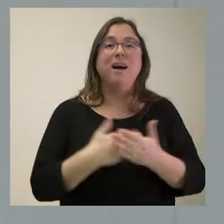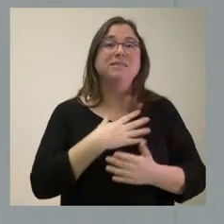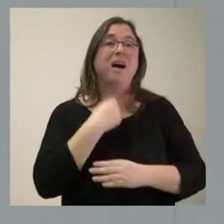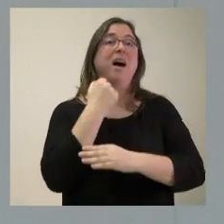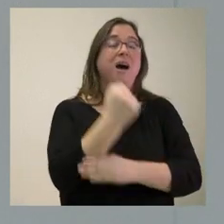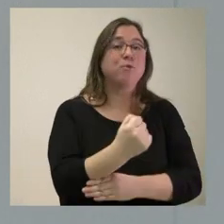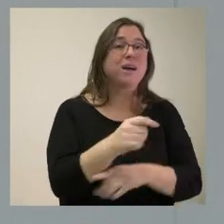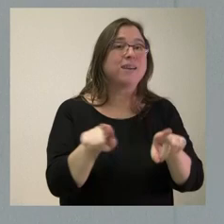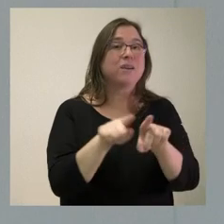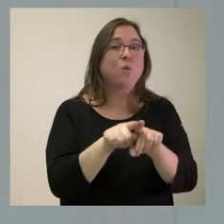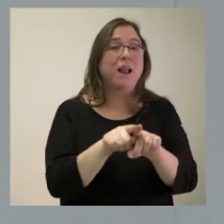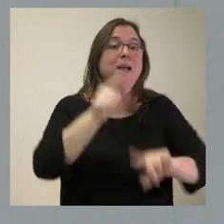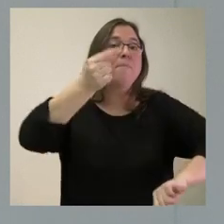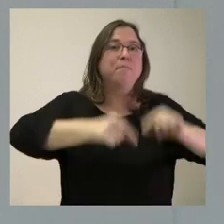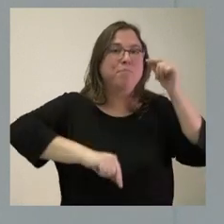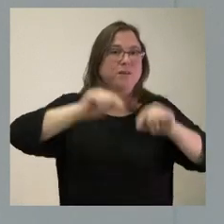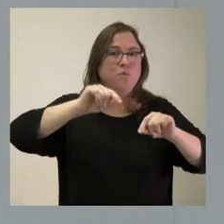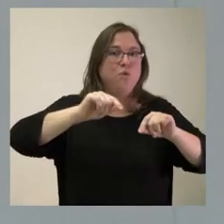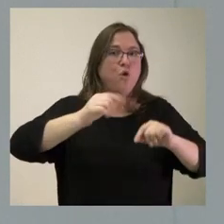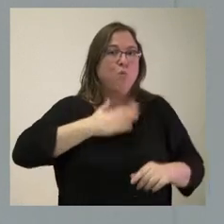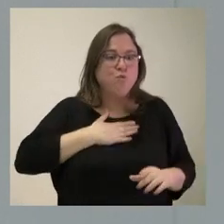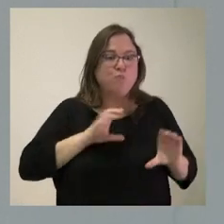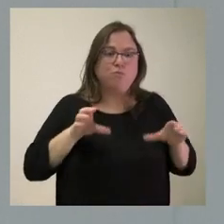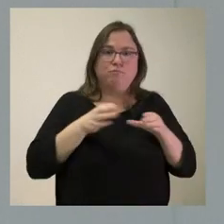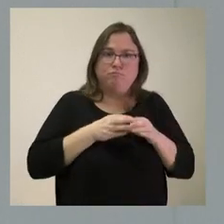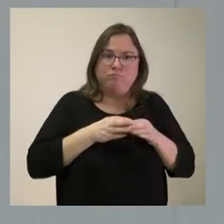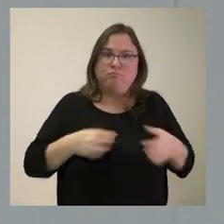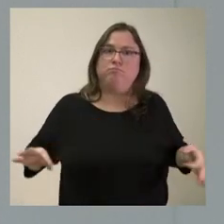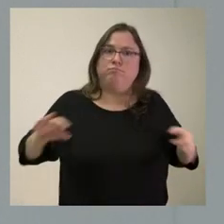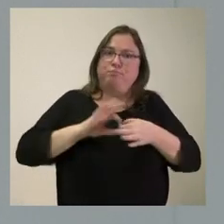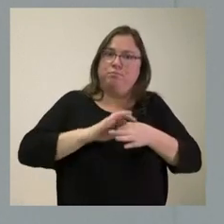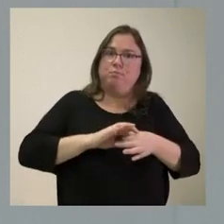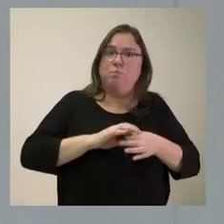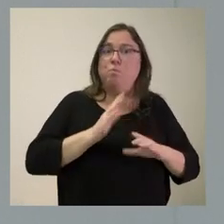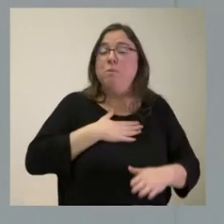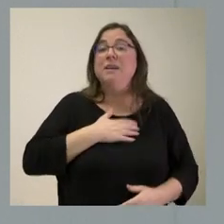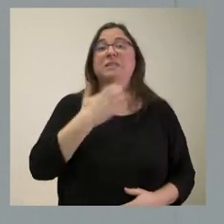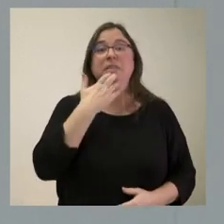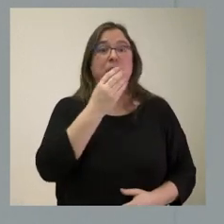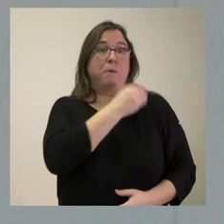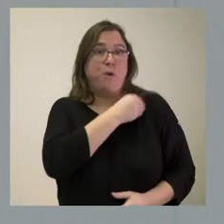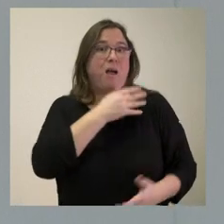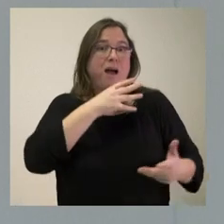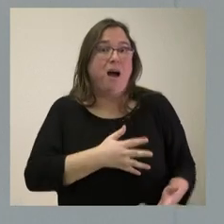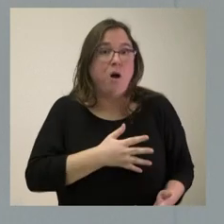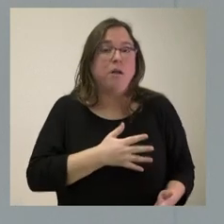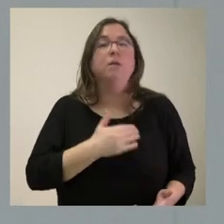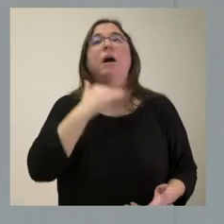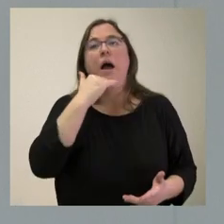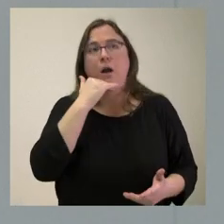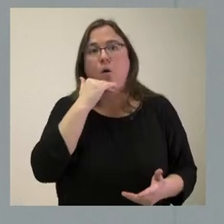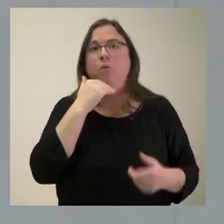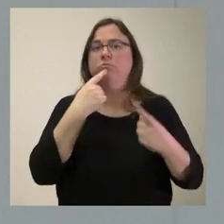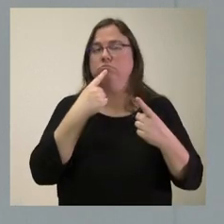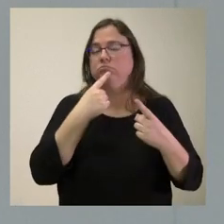el presupuesto con los propios partidos que sustentaban la acción del Gobierno. Si usted me pregunta ahora, pues algo ha cambiado muy claramente,